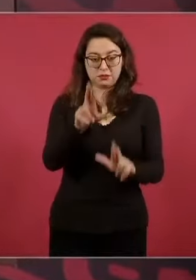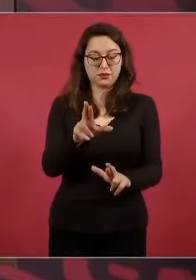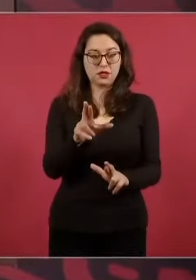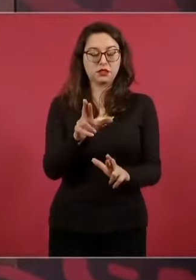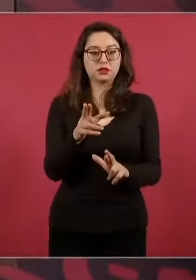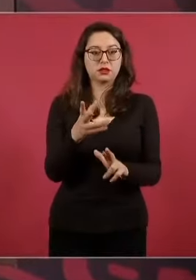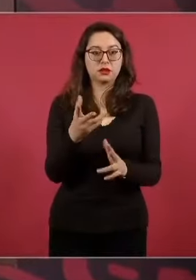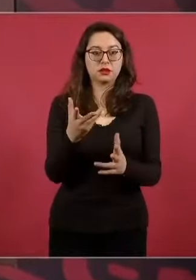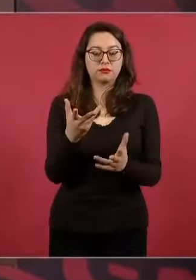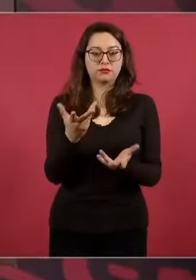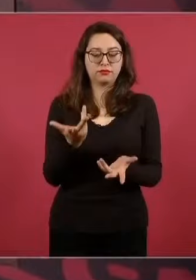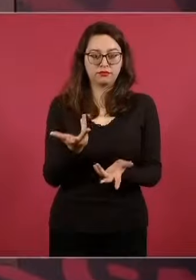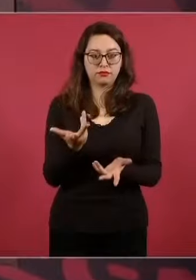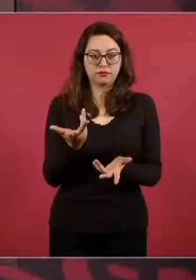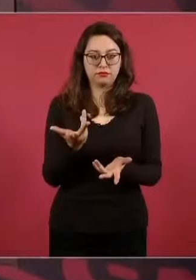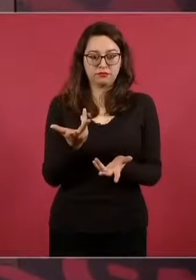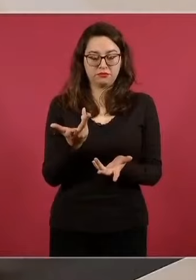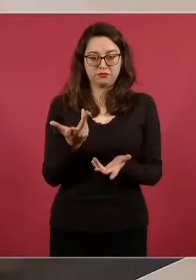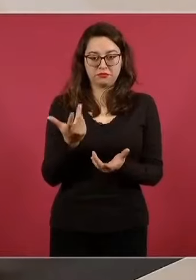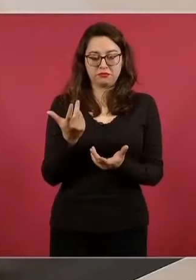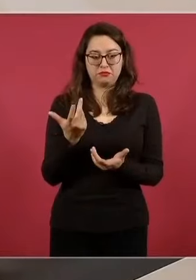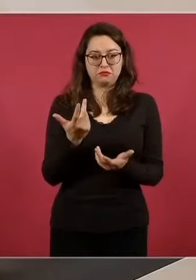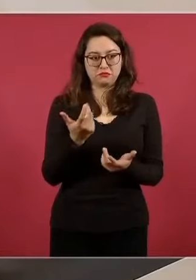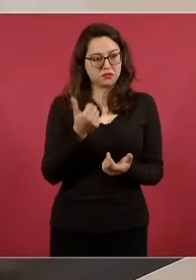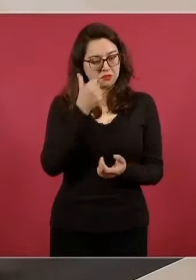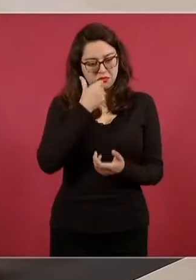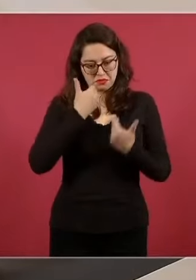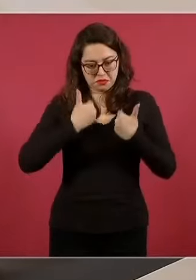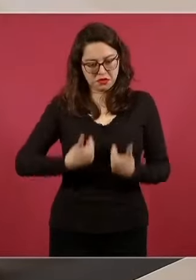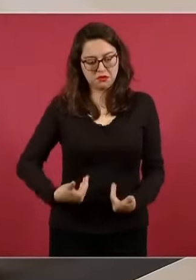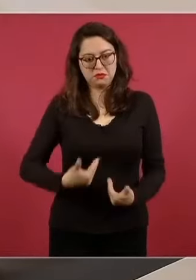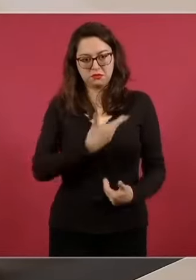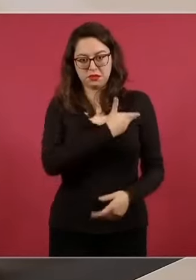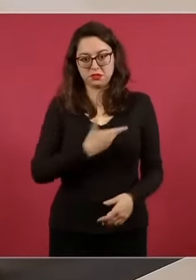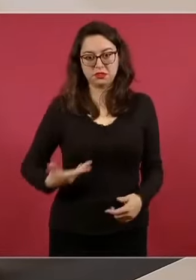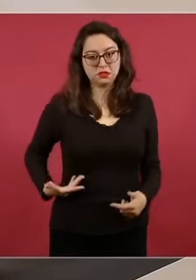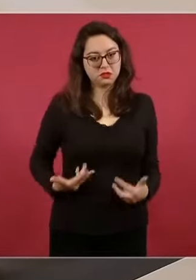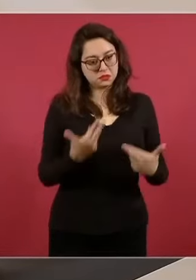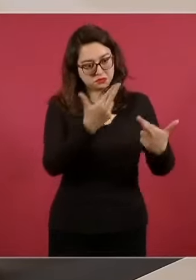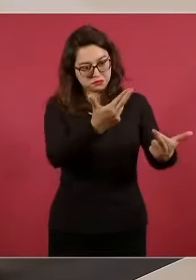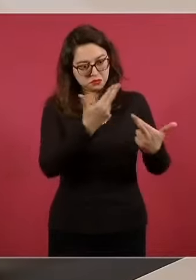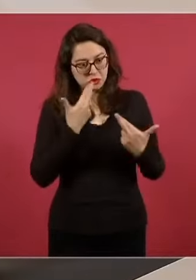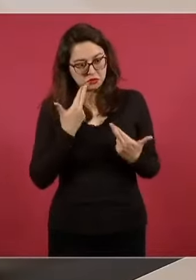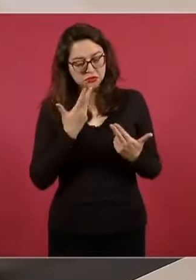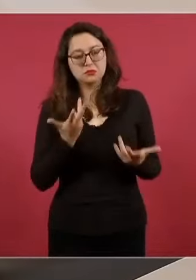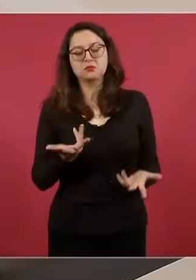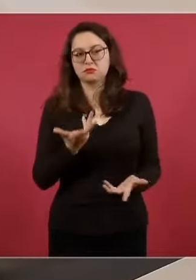la investidura presidencial, cosa que no hacen otros,